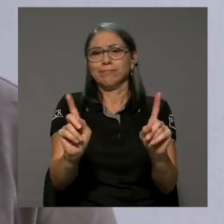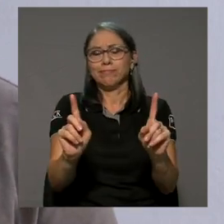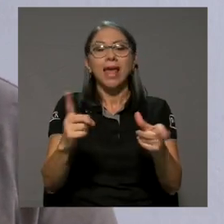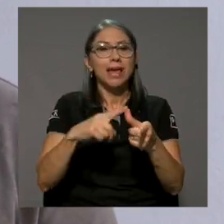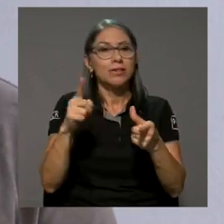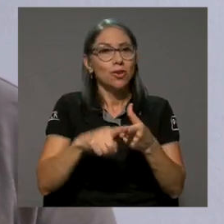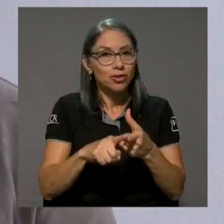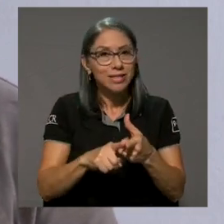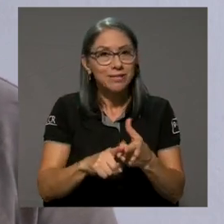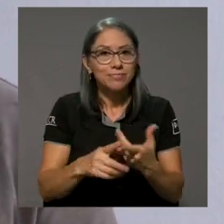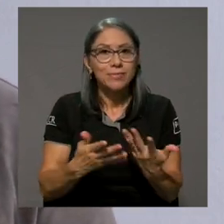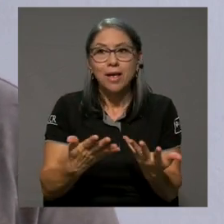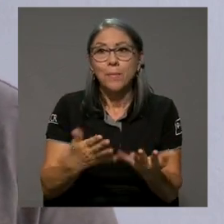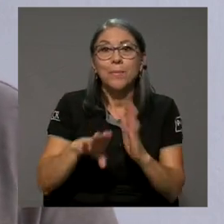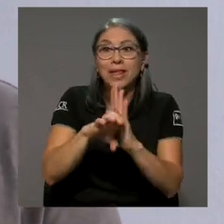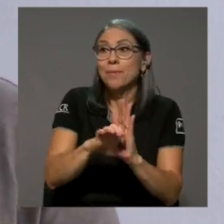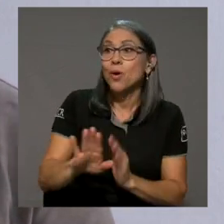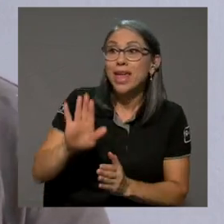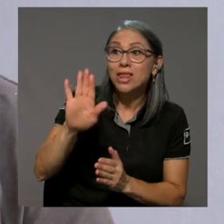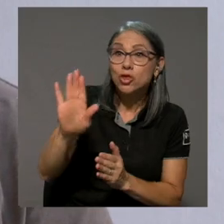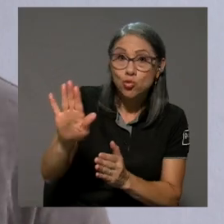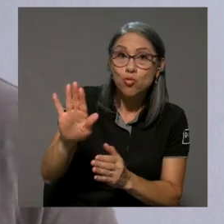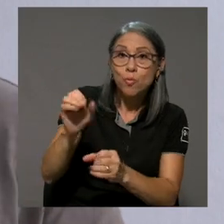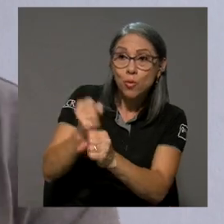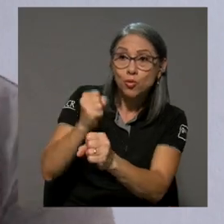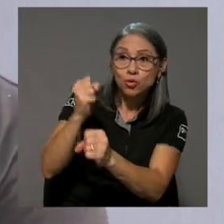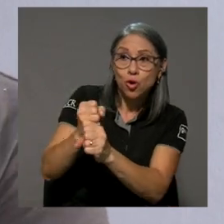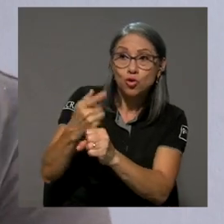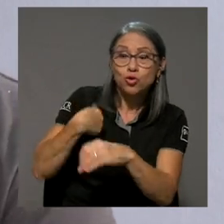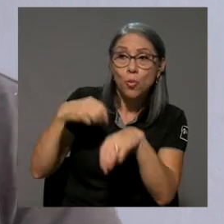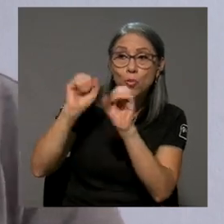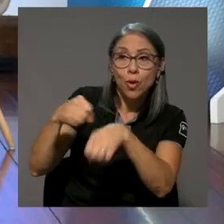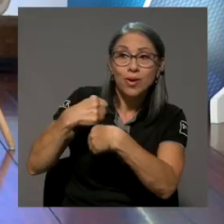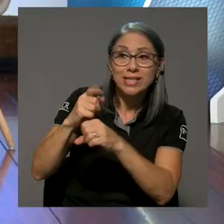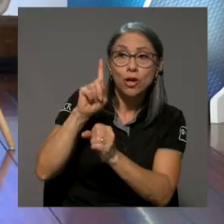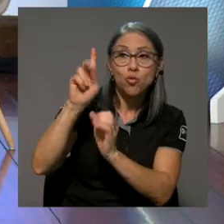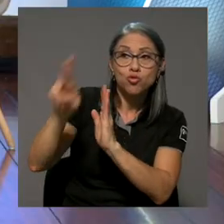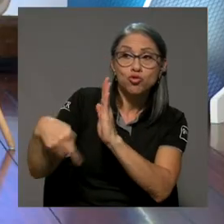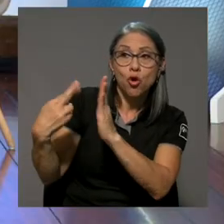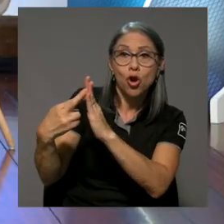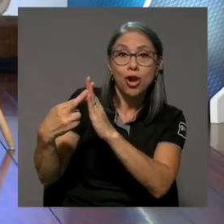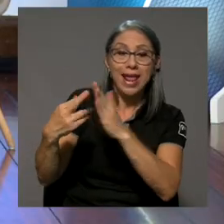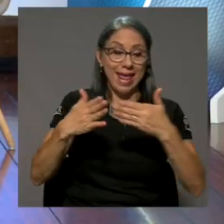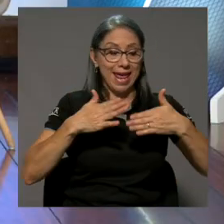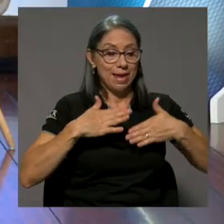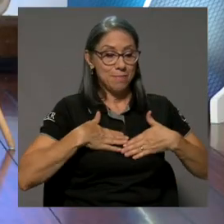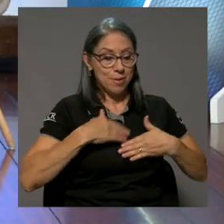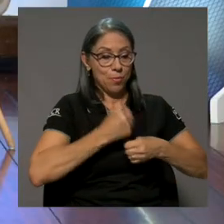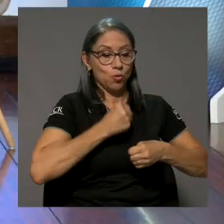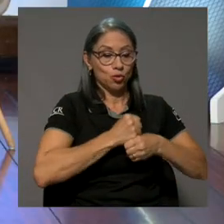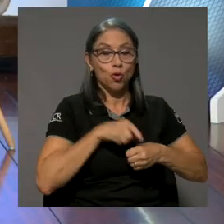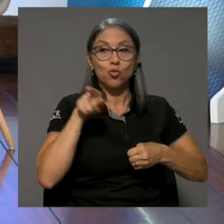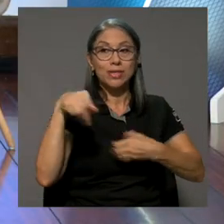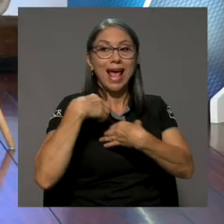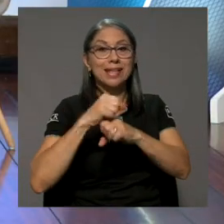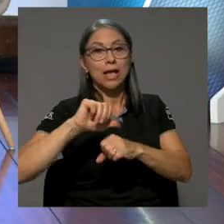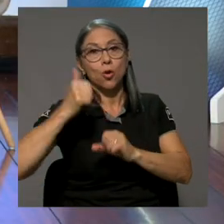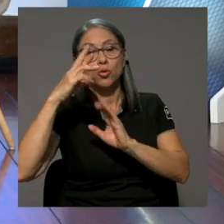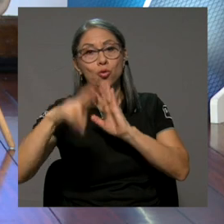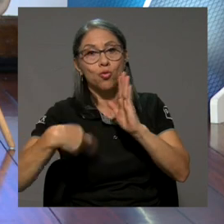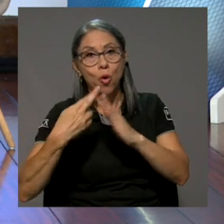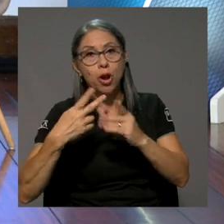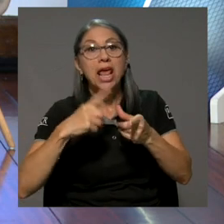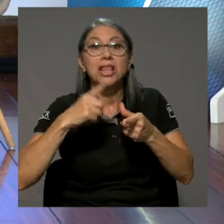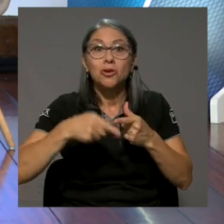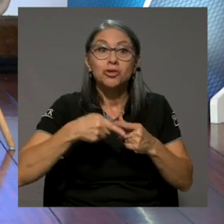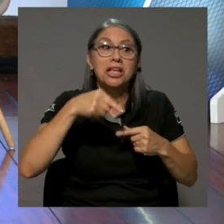Entonces, en la producción, en tu producción yo puedo hacer un rol y luego en mi producción tú haces otro y así hemos